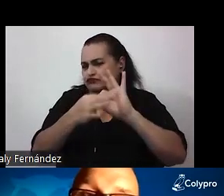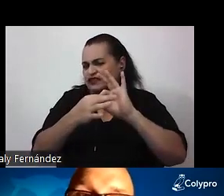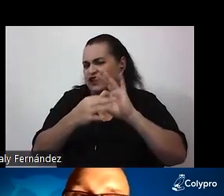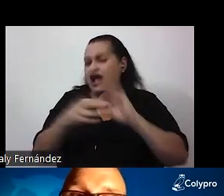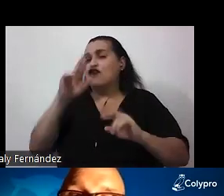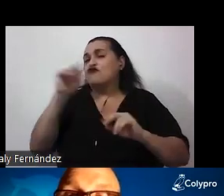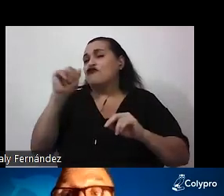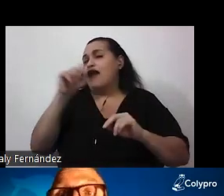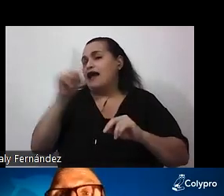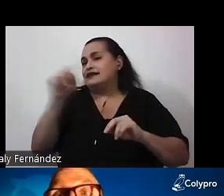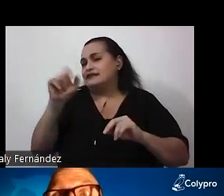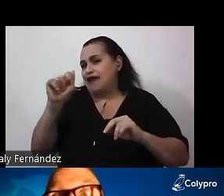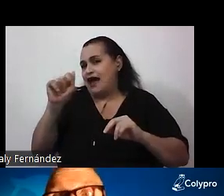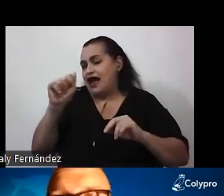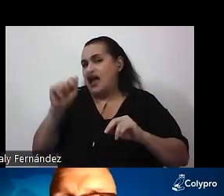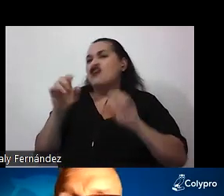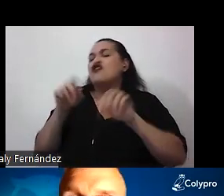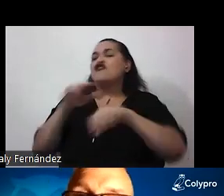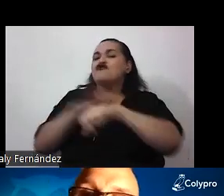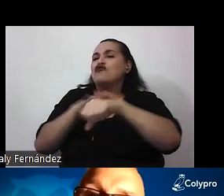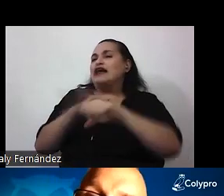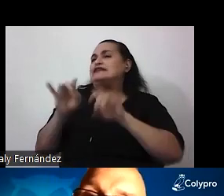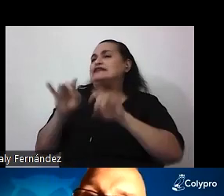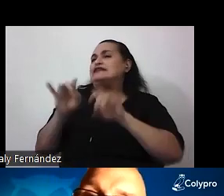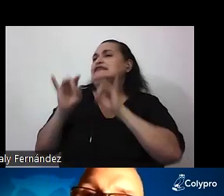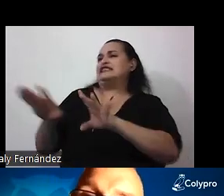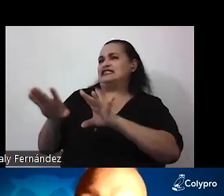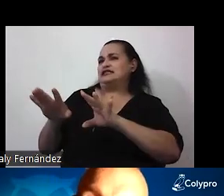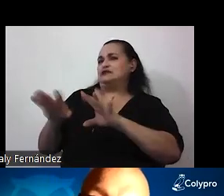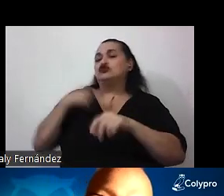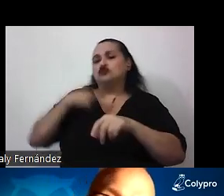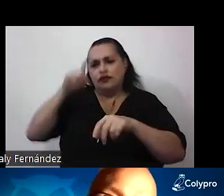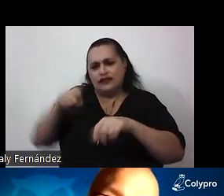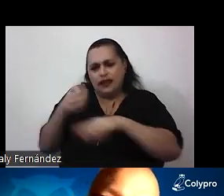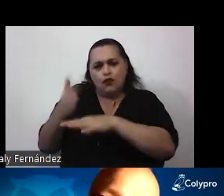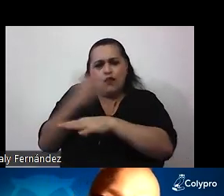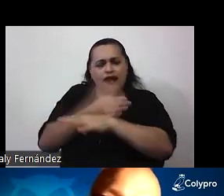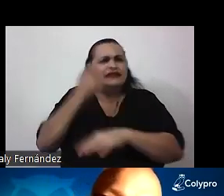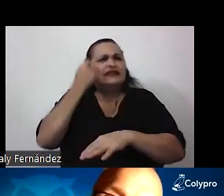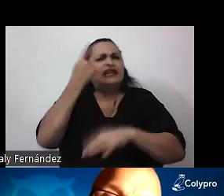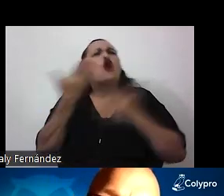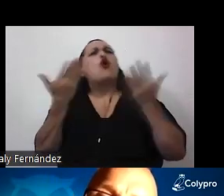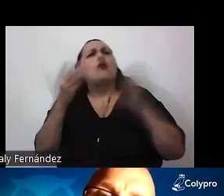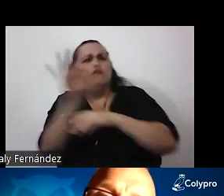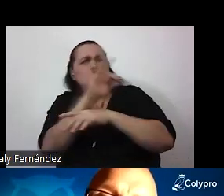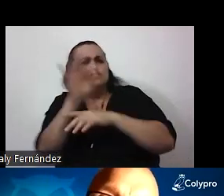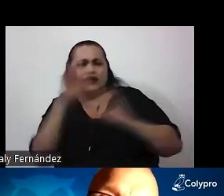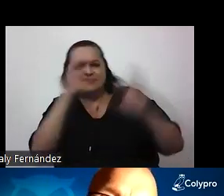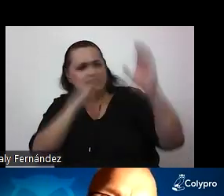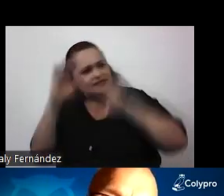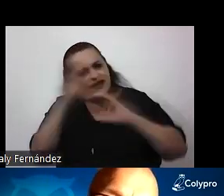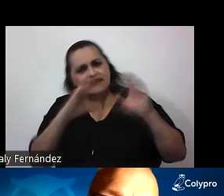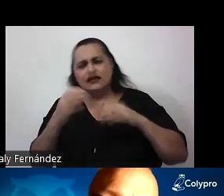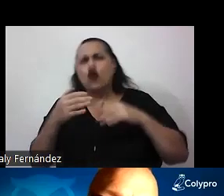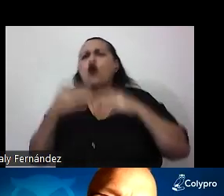si no tengo una mirada metacientífica si no entiendo cómo funciona la ciencia cómo leer